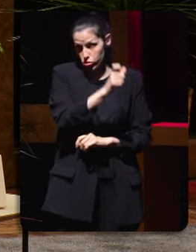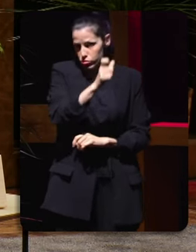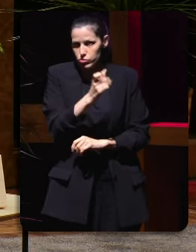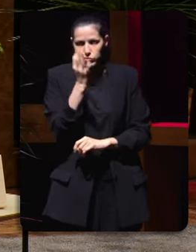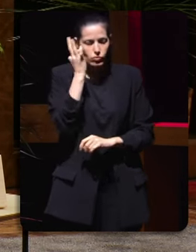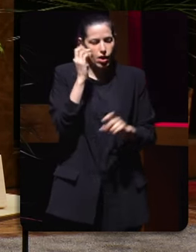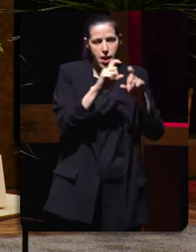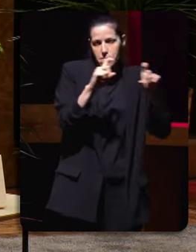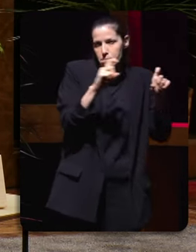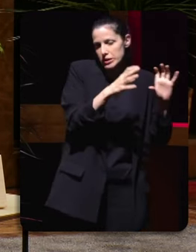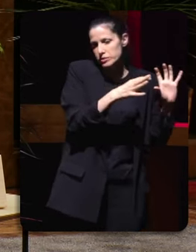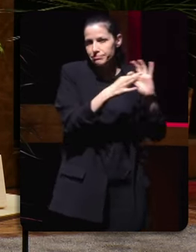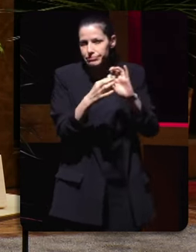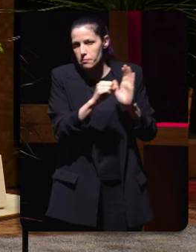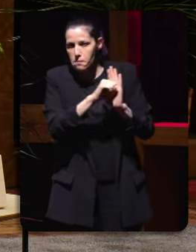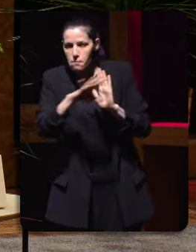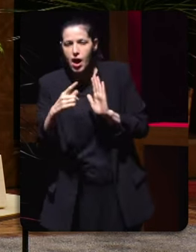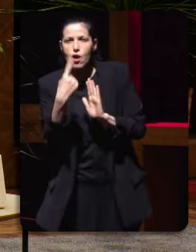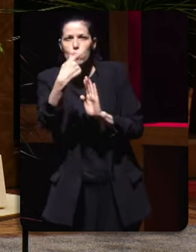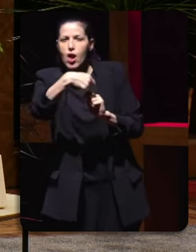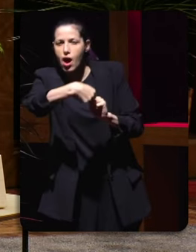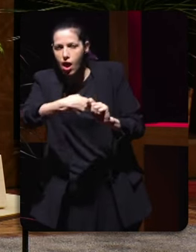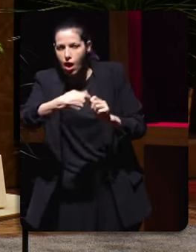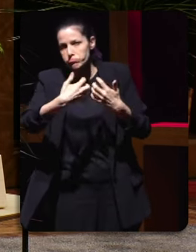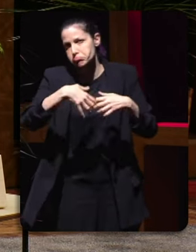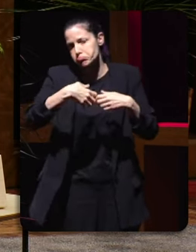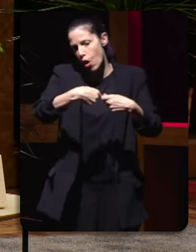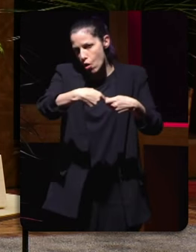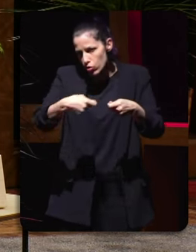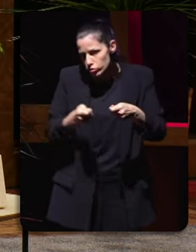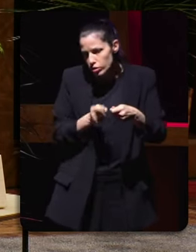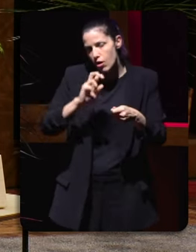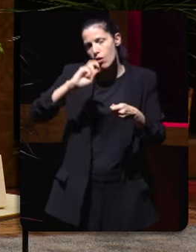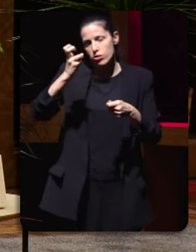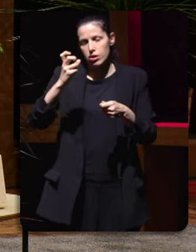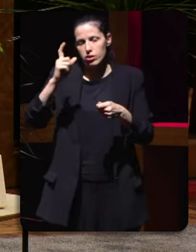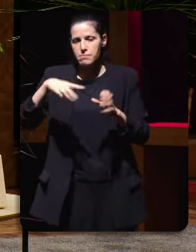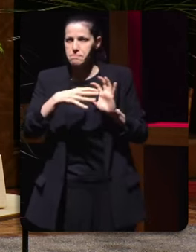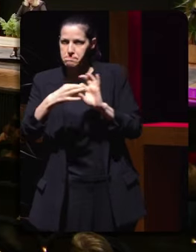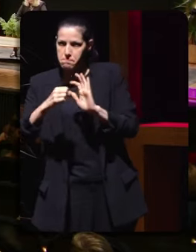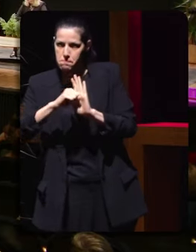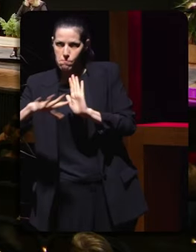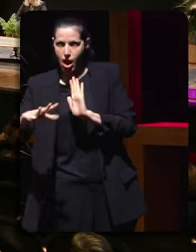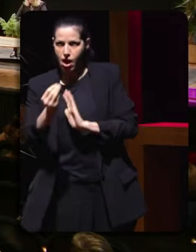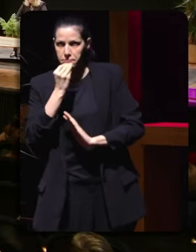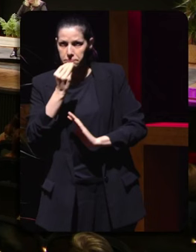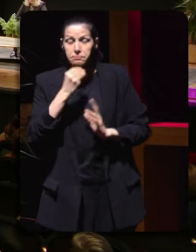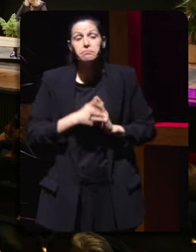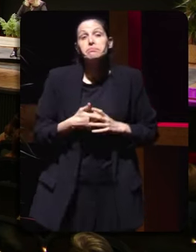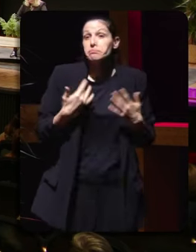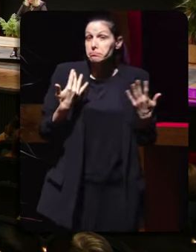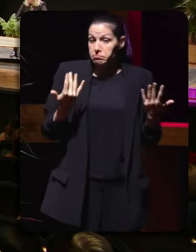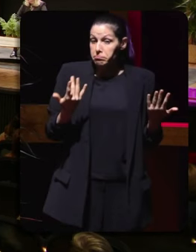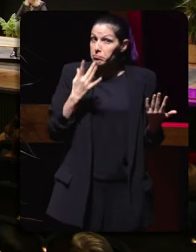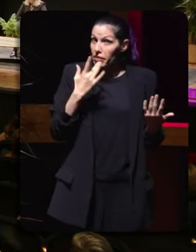empresas relacionadas con o mundo do mar unha conserveira e outra tamén de alimentación e decían que sí como que as